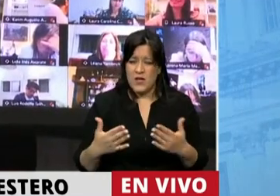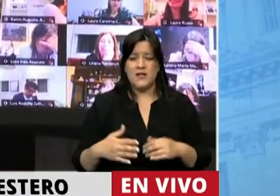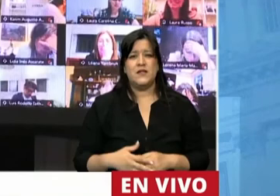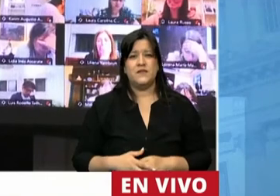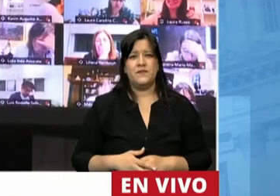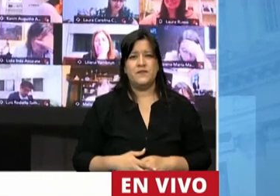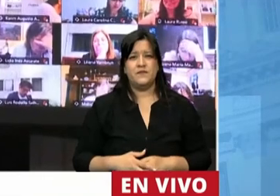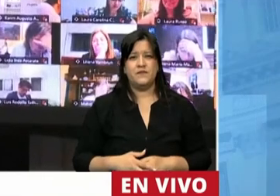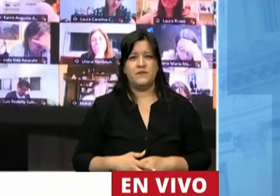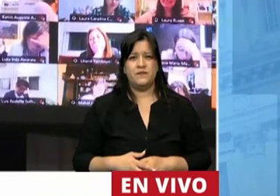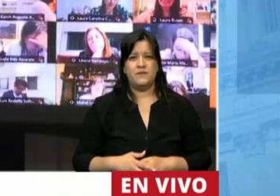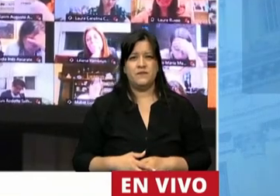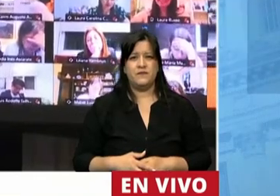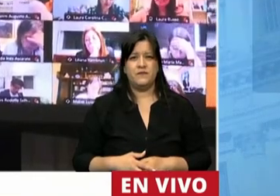presidente.